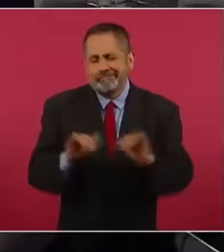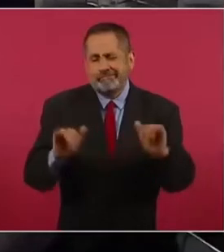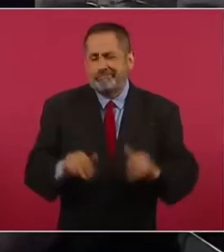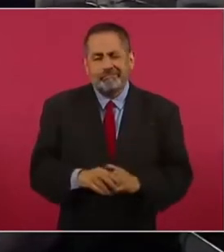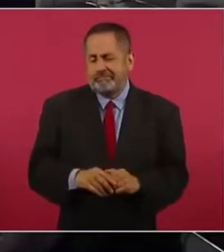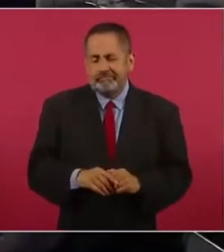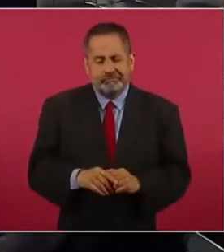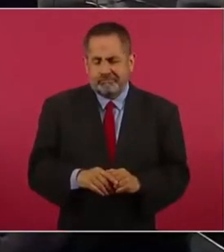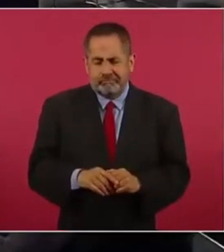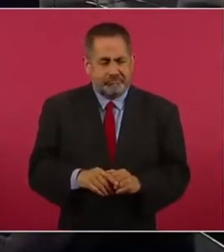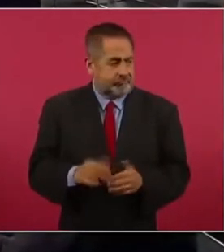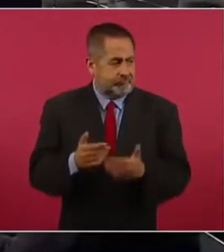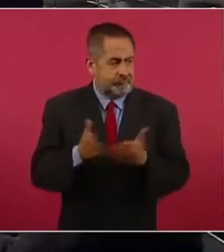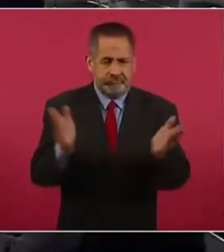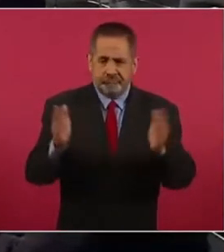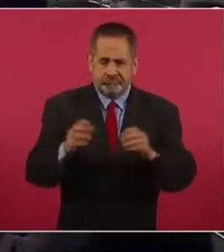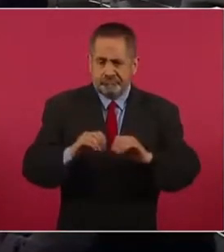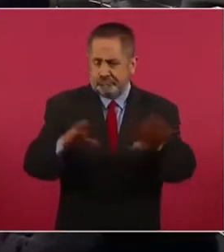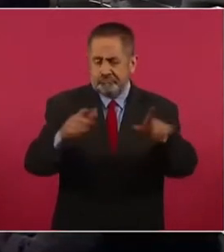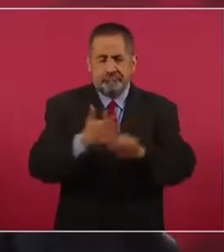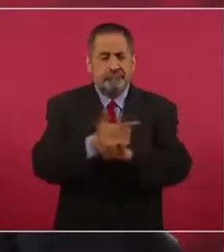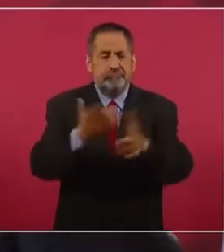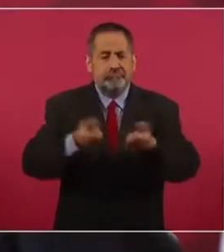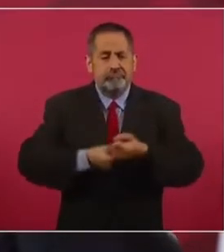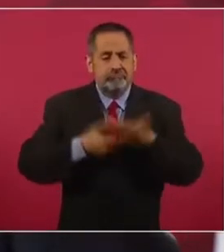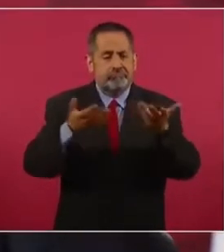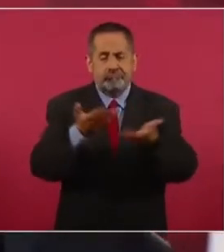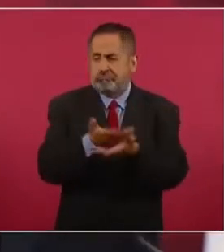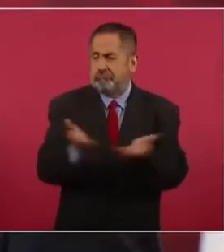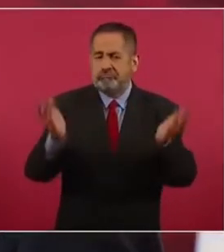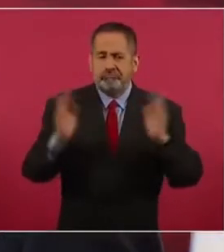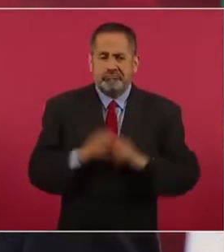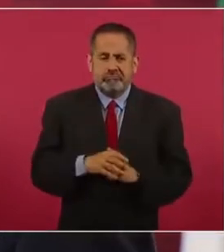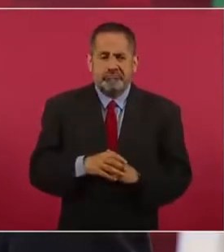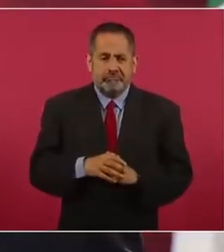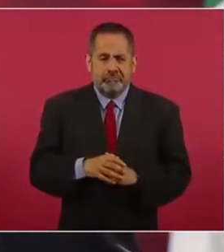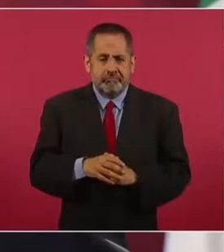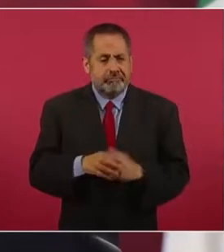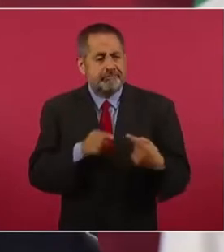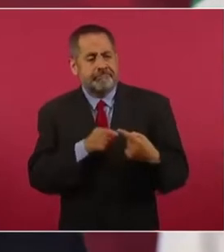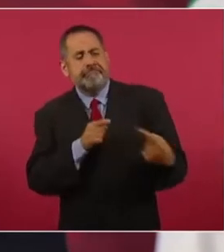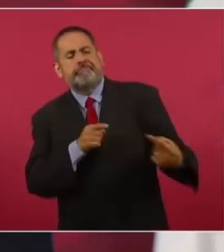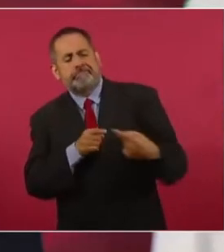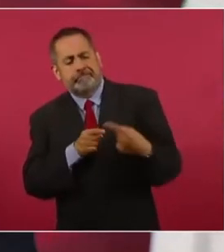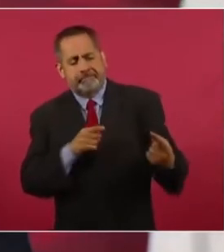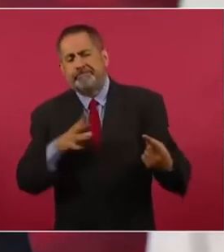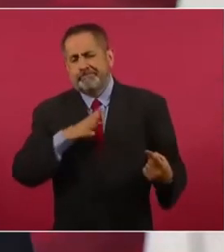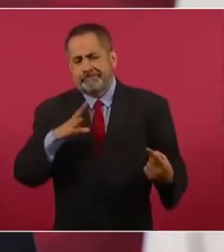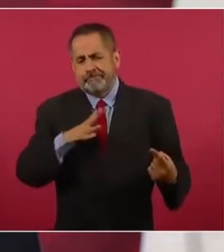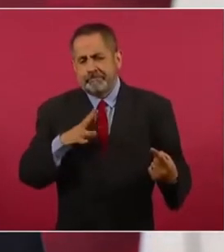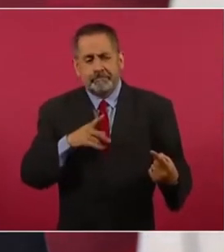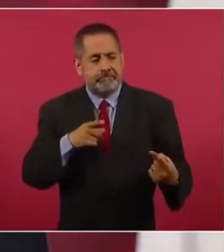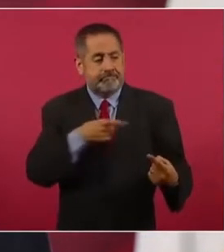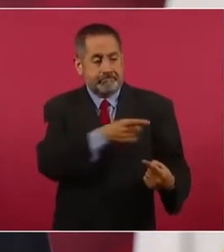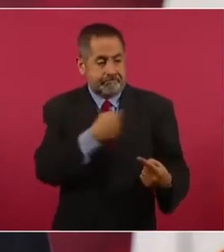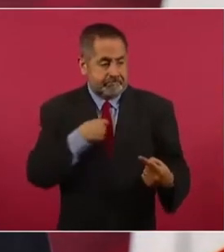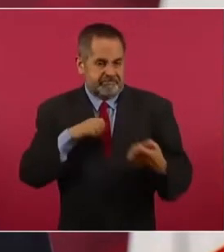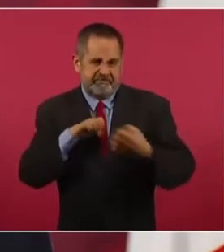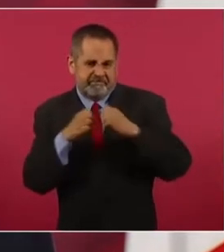Garantizamos la libertad de expresión, sí tenemos adversarios, pero no enemigos.